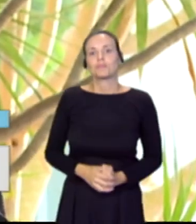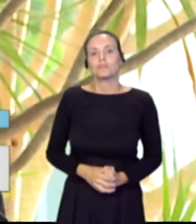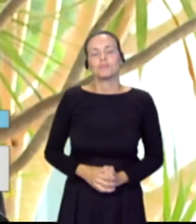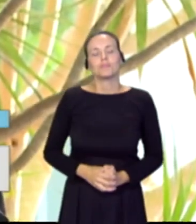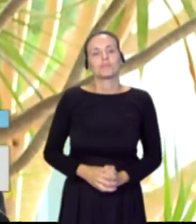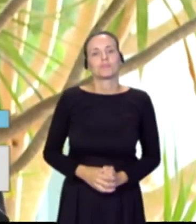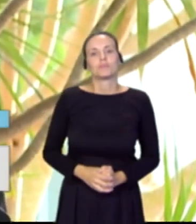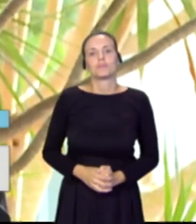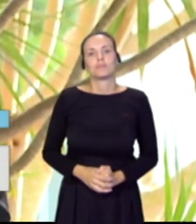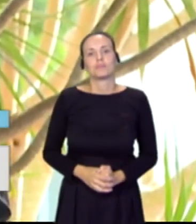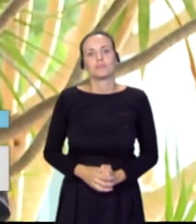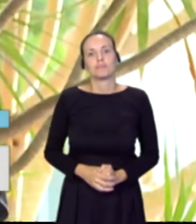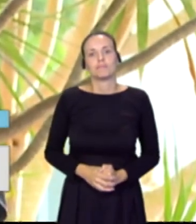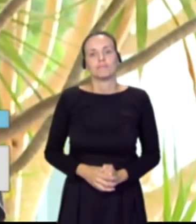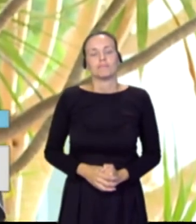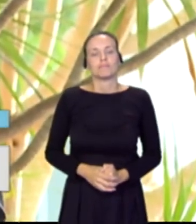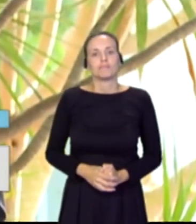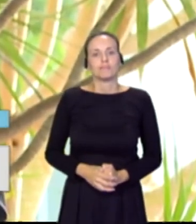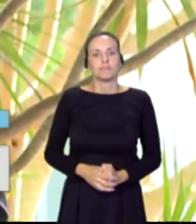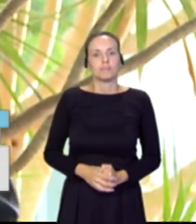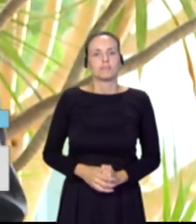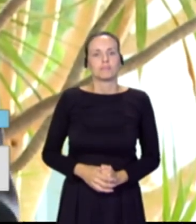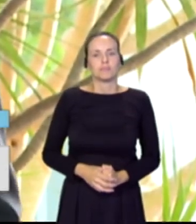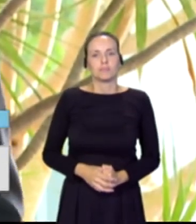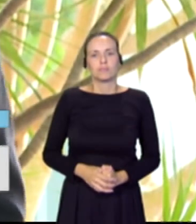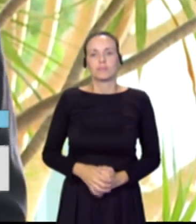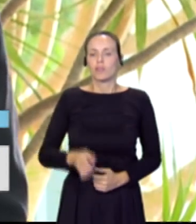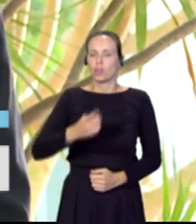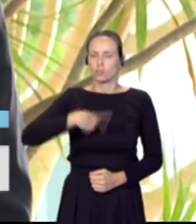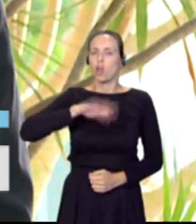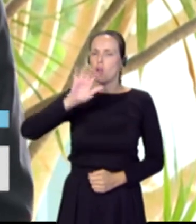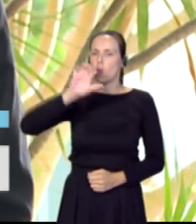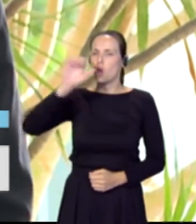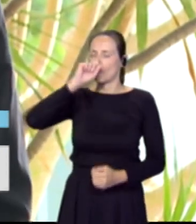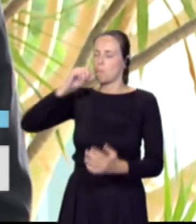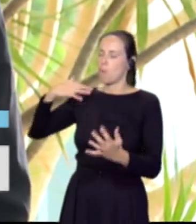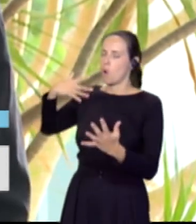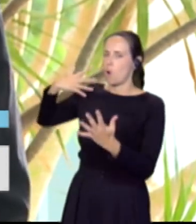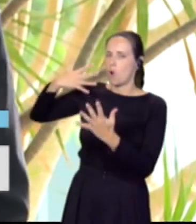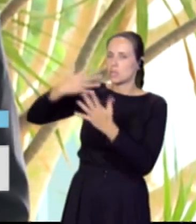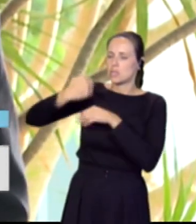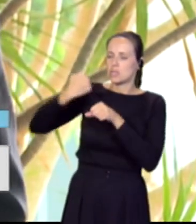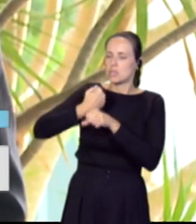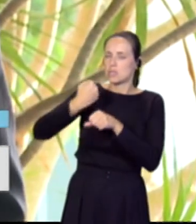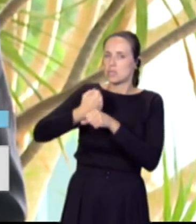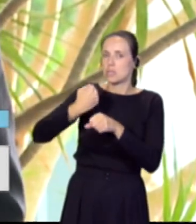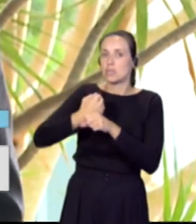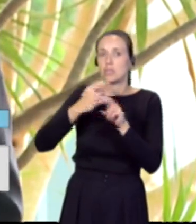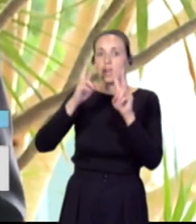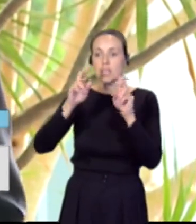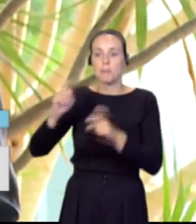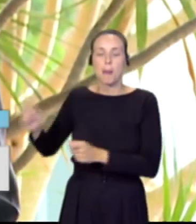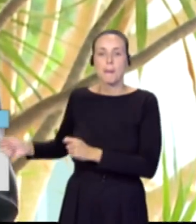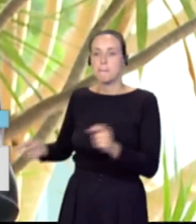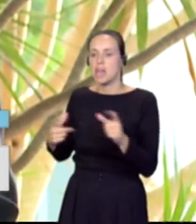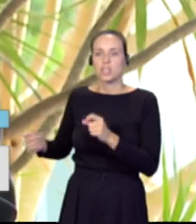en un pacto. Hemos trabajado muchos años en Europa tratando de la migración como bomberos.